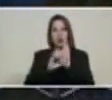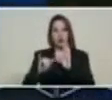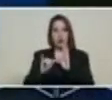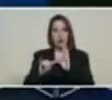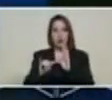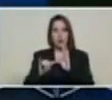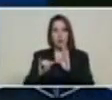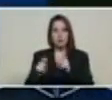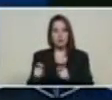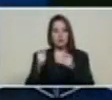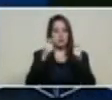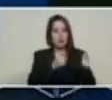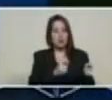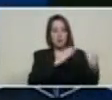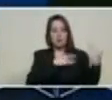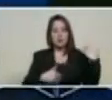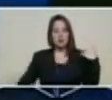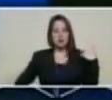vicepresidenta